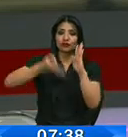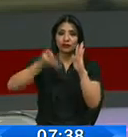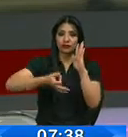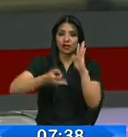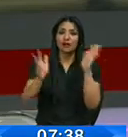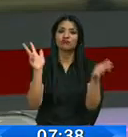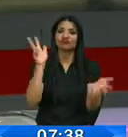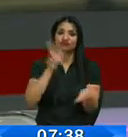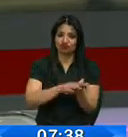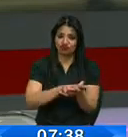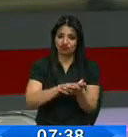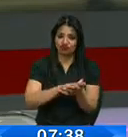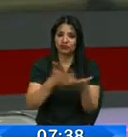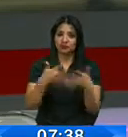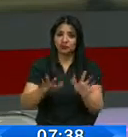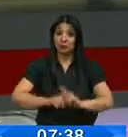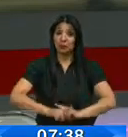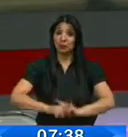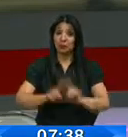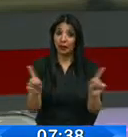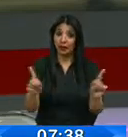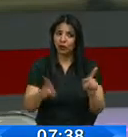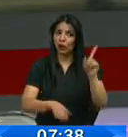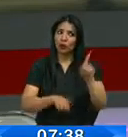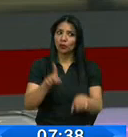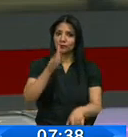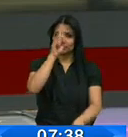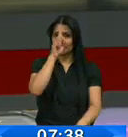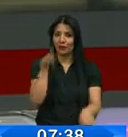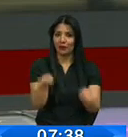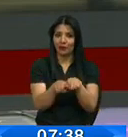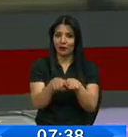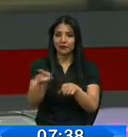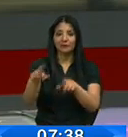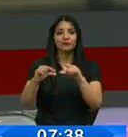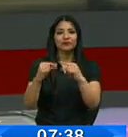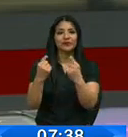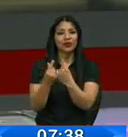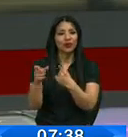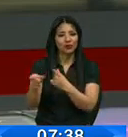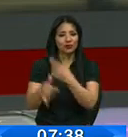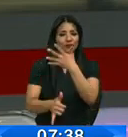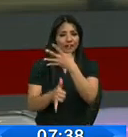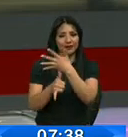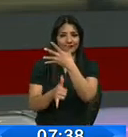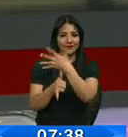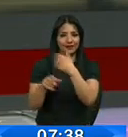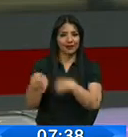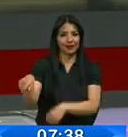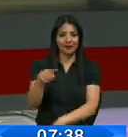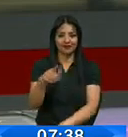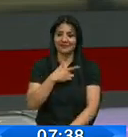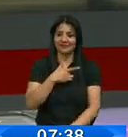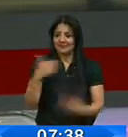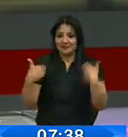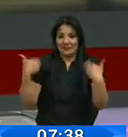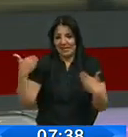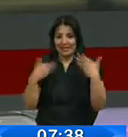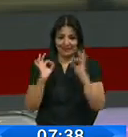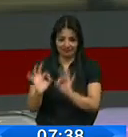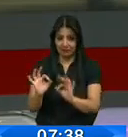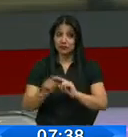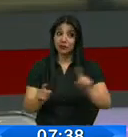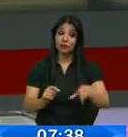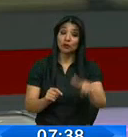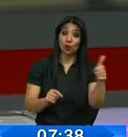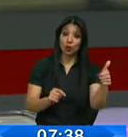Sin embargo, el tema sigue generando controversia. Por un lado, están los grupos LGBTI quienes celebran la noticia y por otro